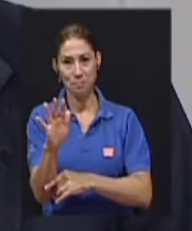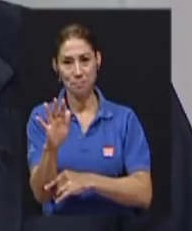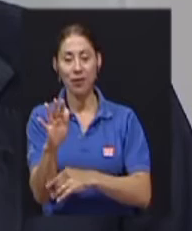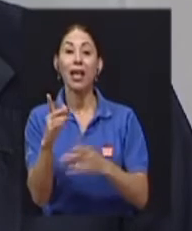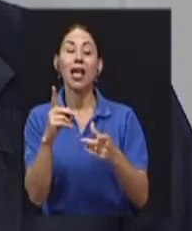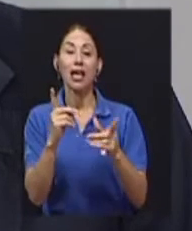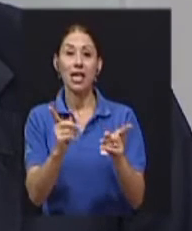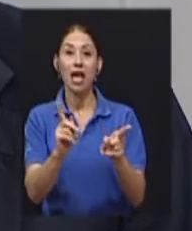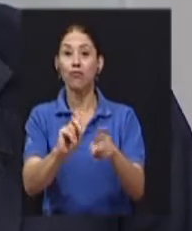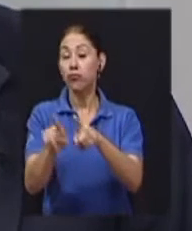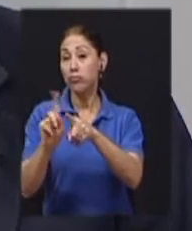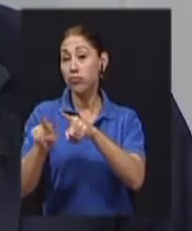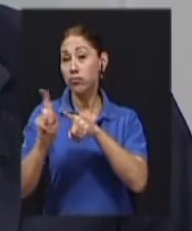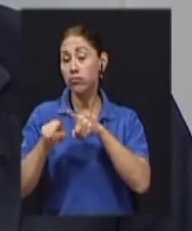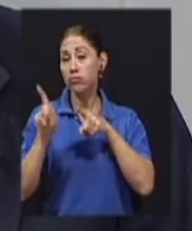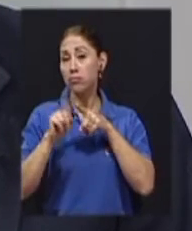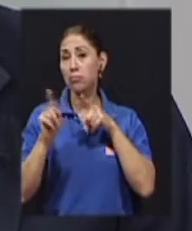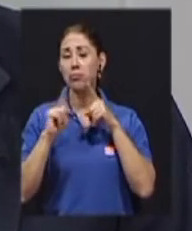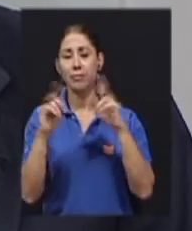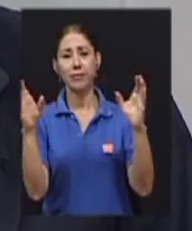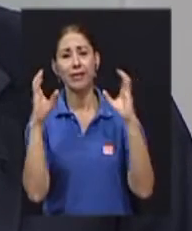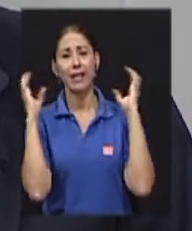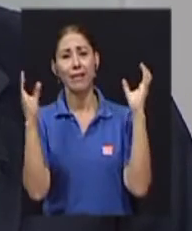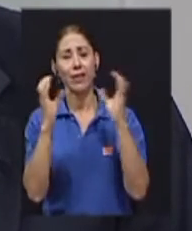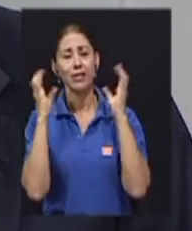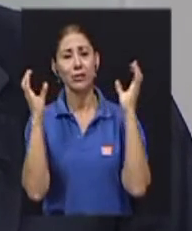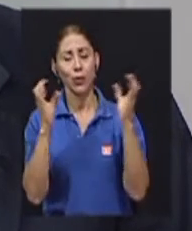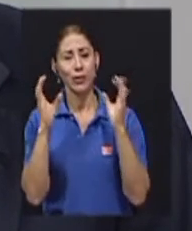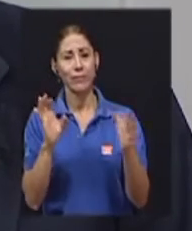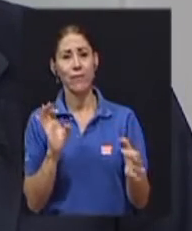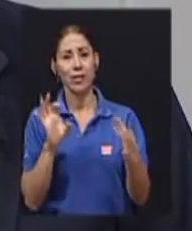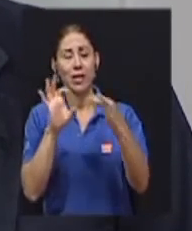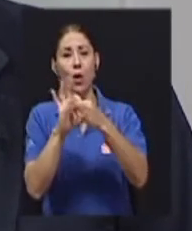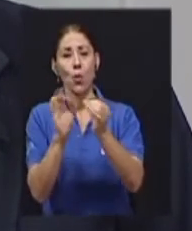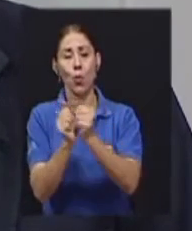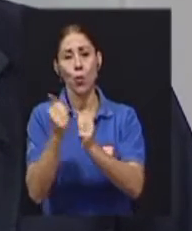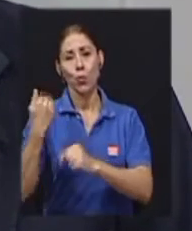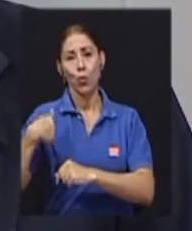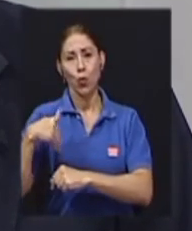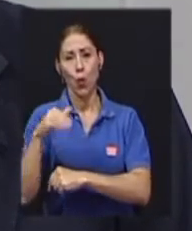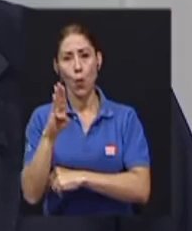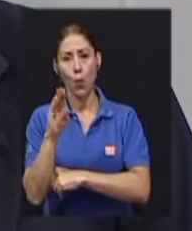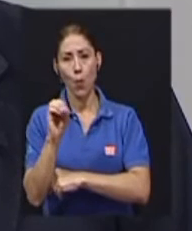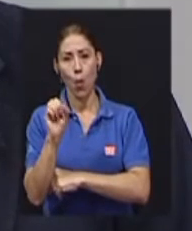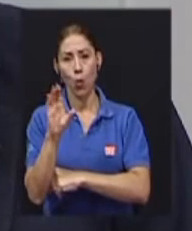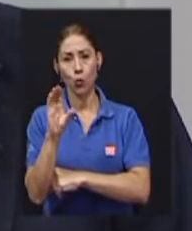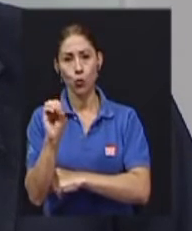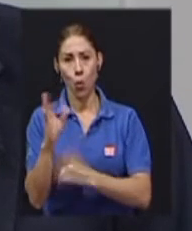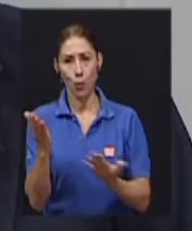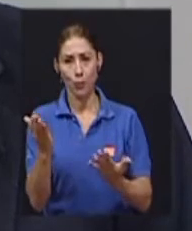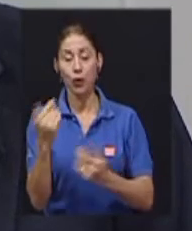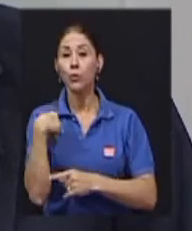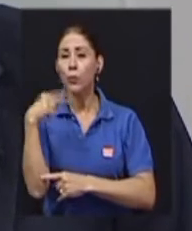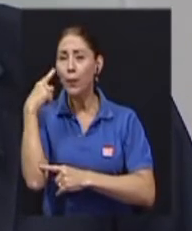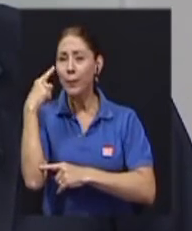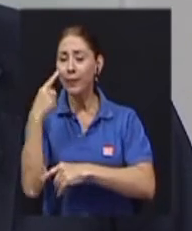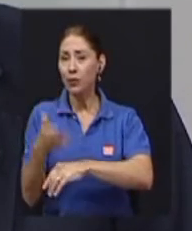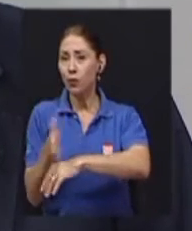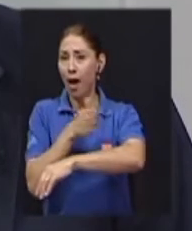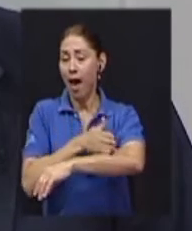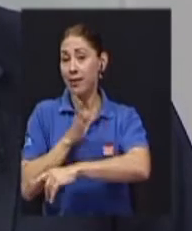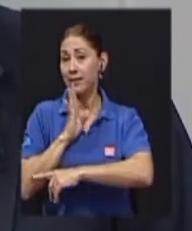una serie de celebraciones en torno a Don Bosco. Yo pienso que antes de hablar de